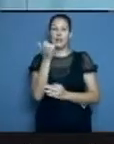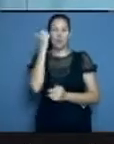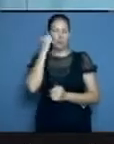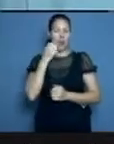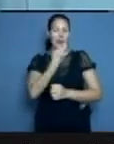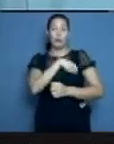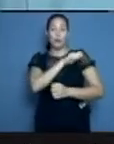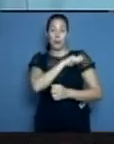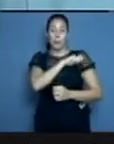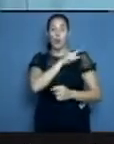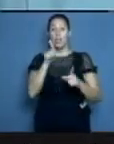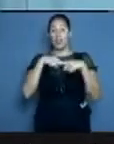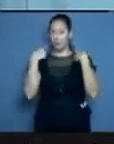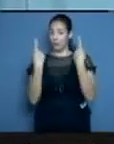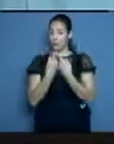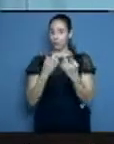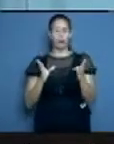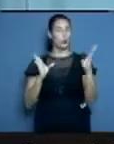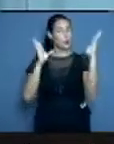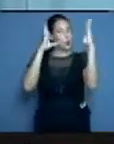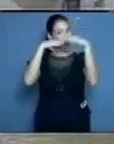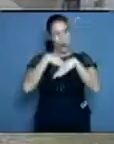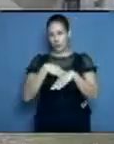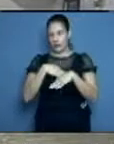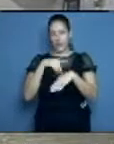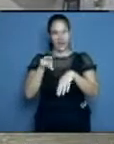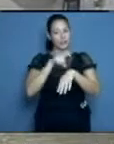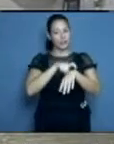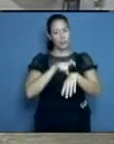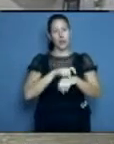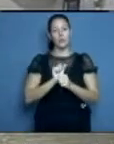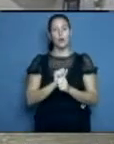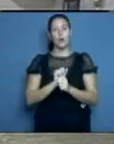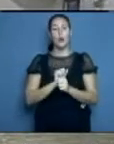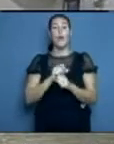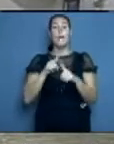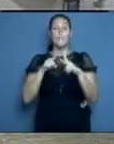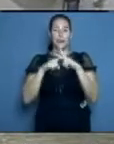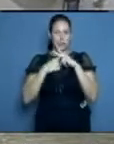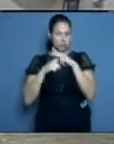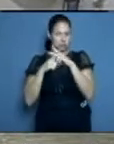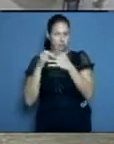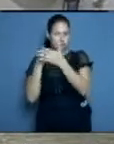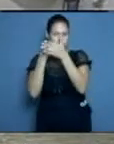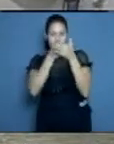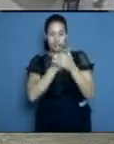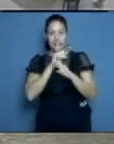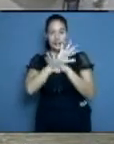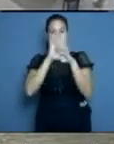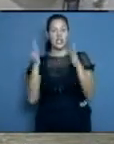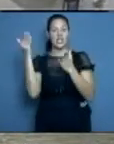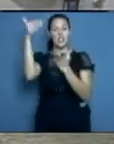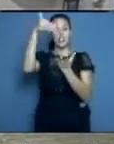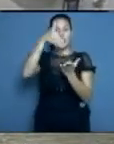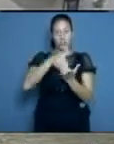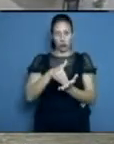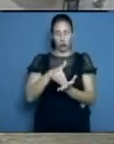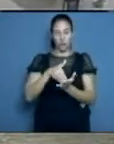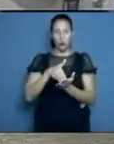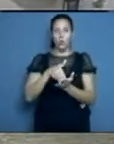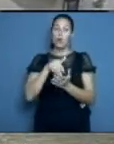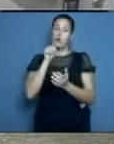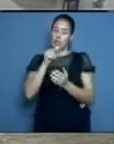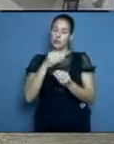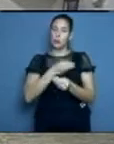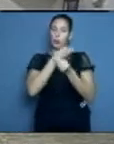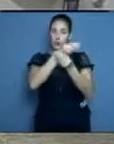reiteramos. Que tenido déficit, pero que nos recuperamos, que hemos tratado de llevarlo donde los más nos necesitan. Y es una realidad. La